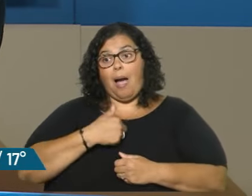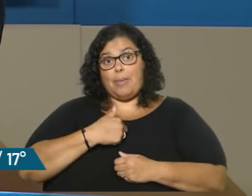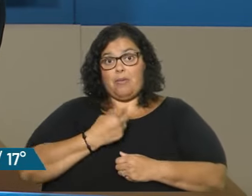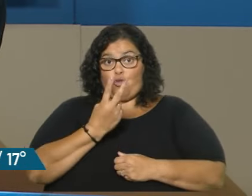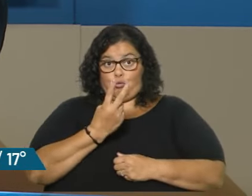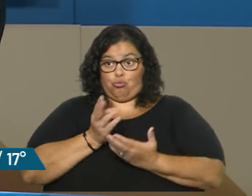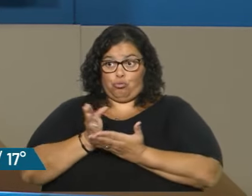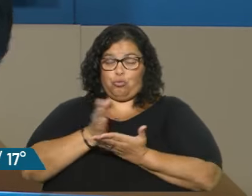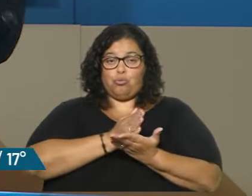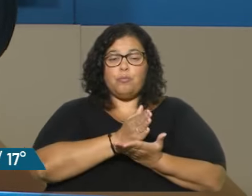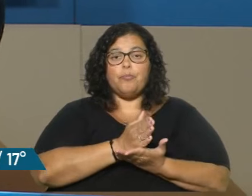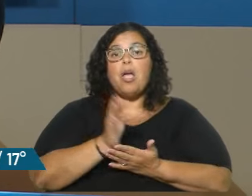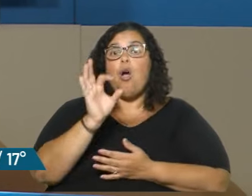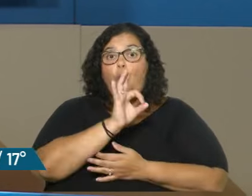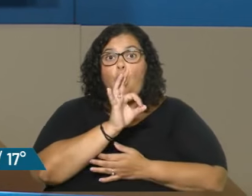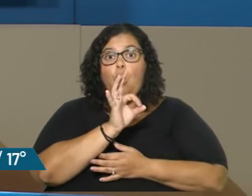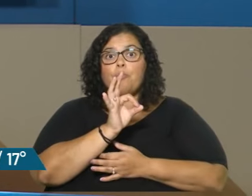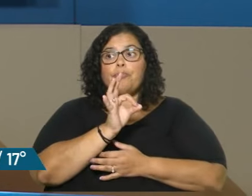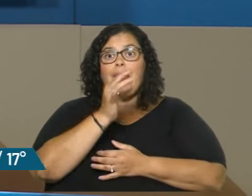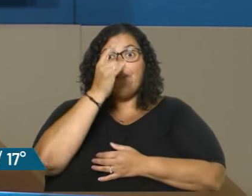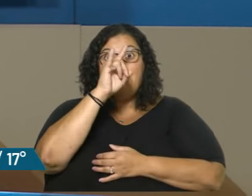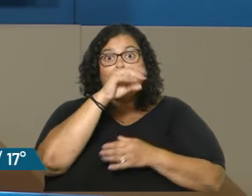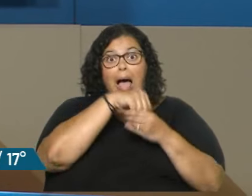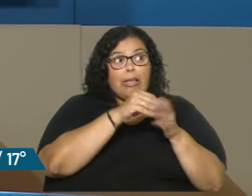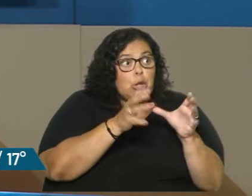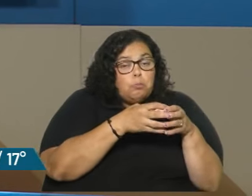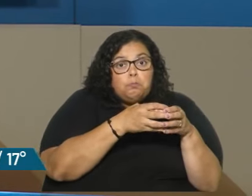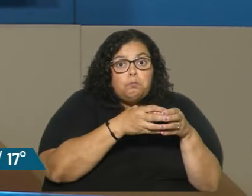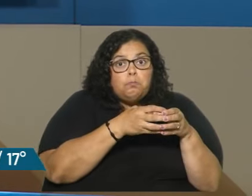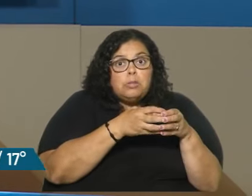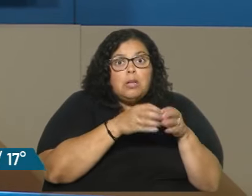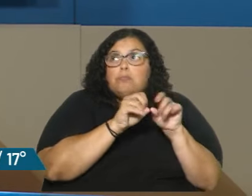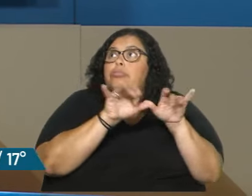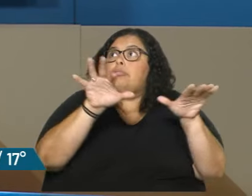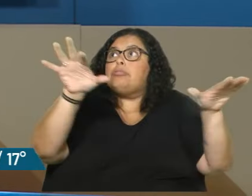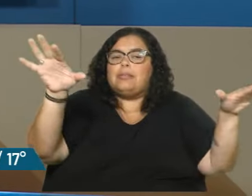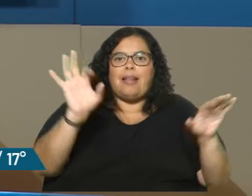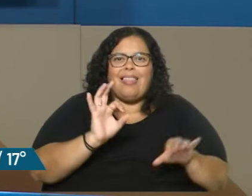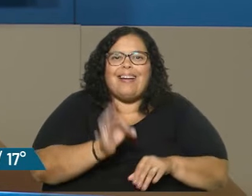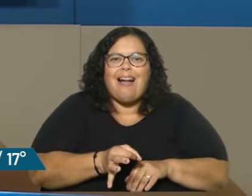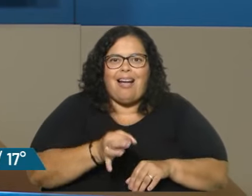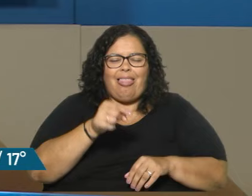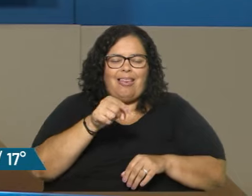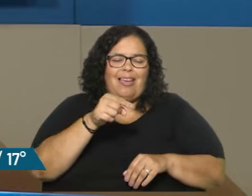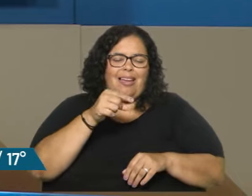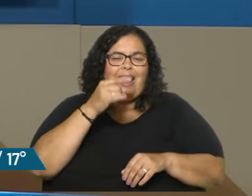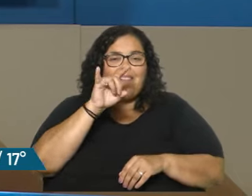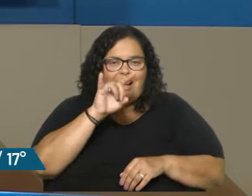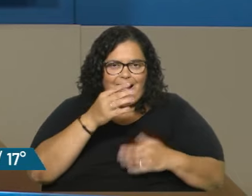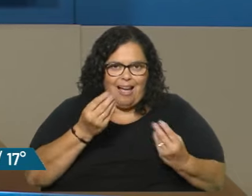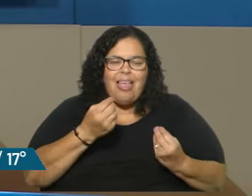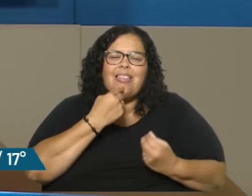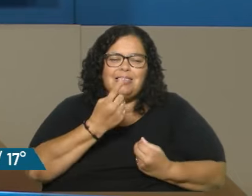dos opciones, o encerramos a las vacas en algún lugar que no emitan más metano, o eliminamos las vacas.